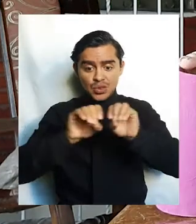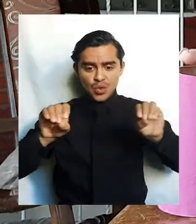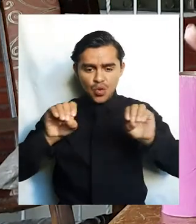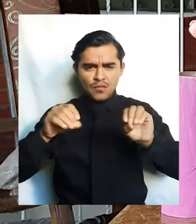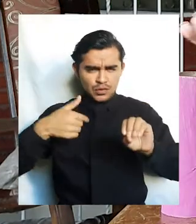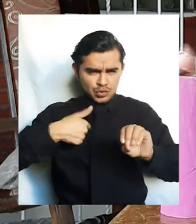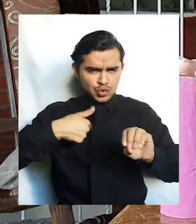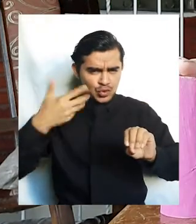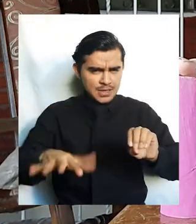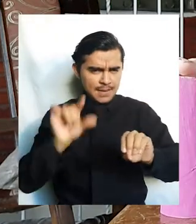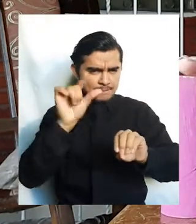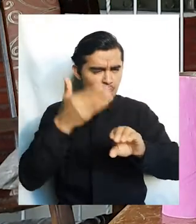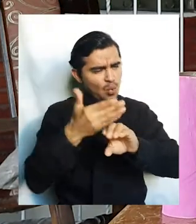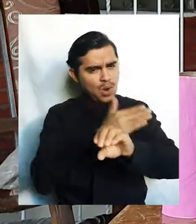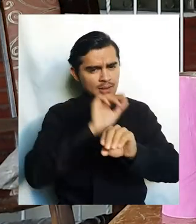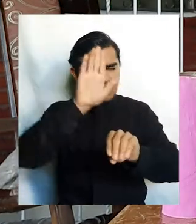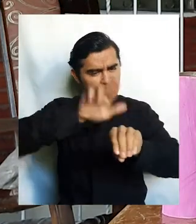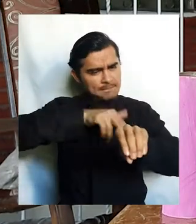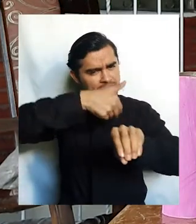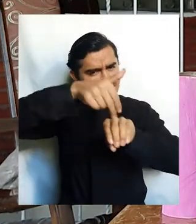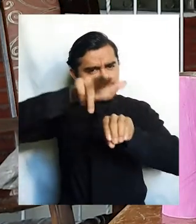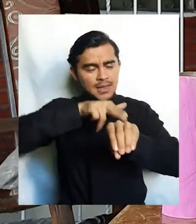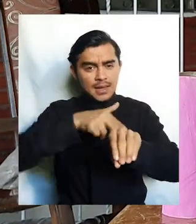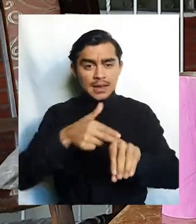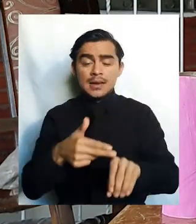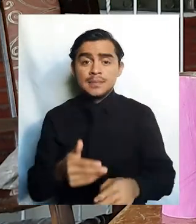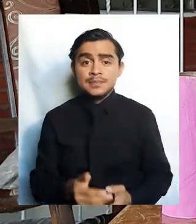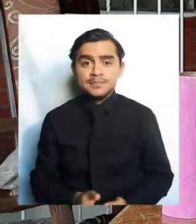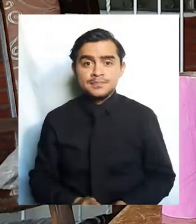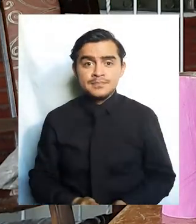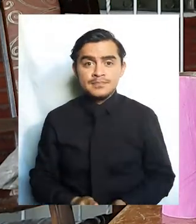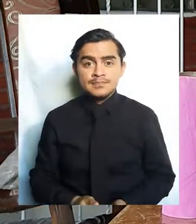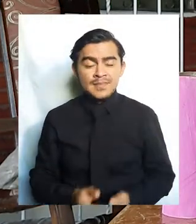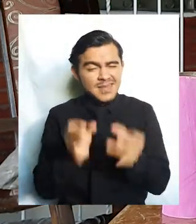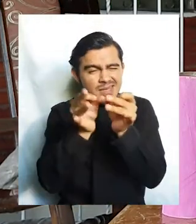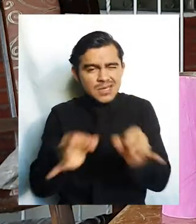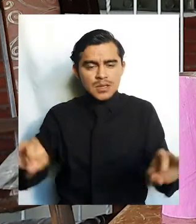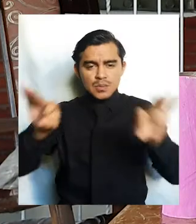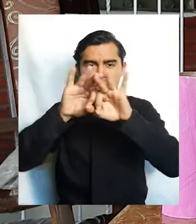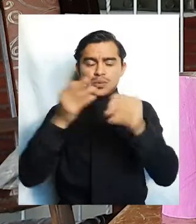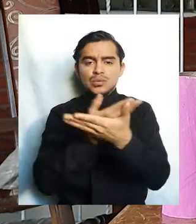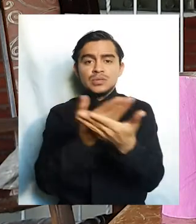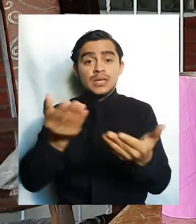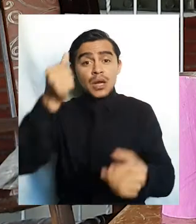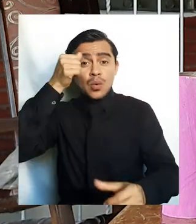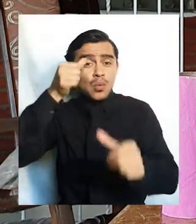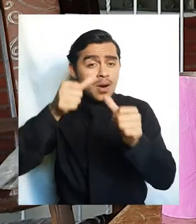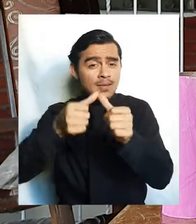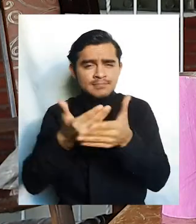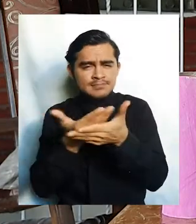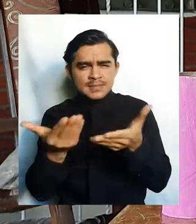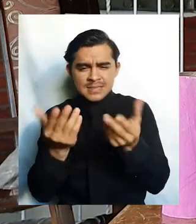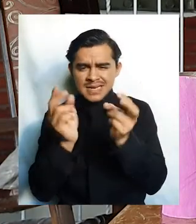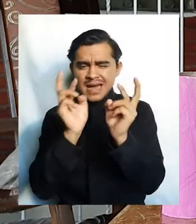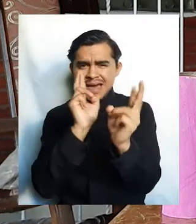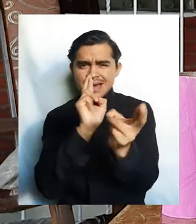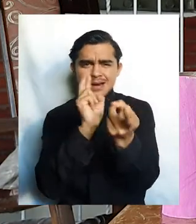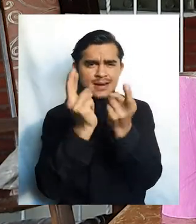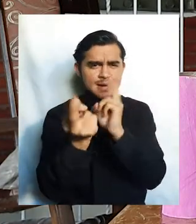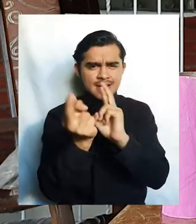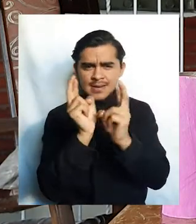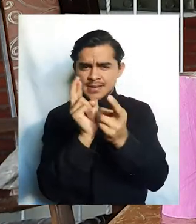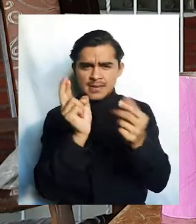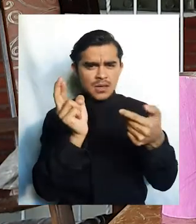previamente pintados. Es muy importante recordar la importancia y relevancia que tiene el reciclar